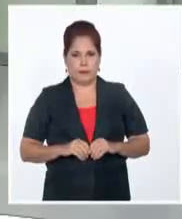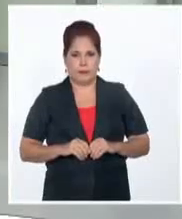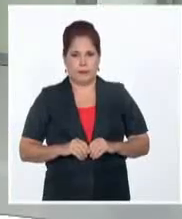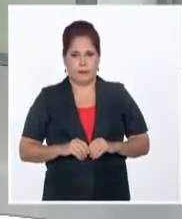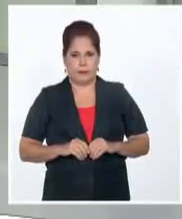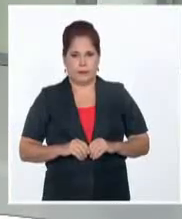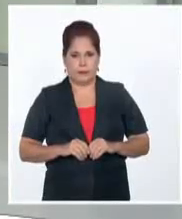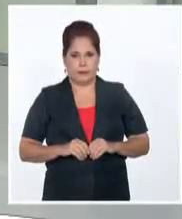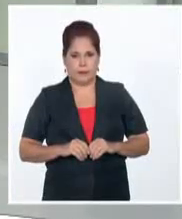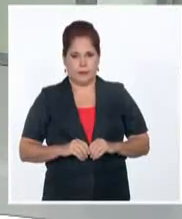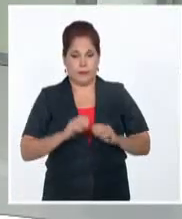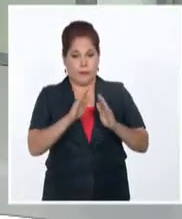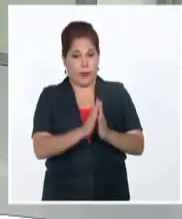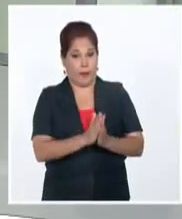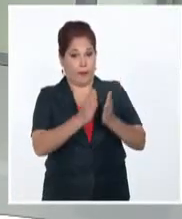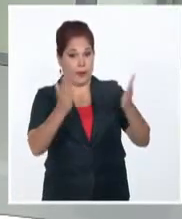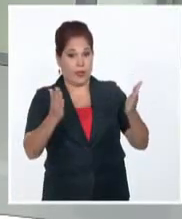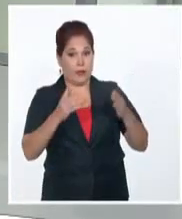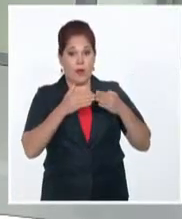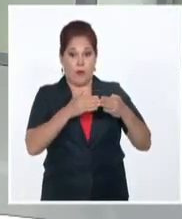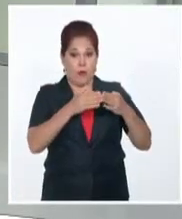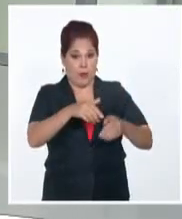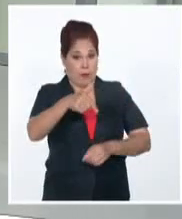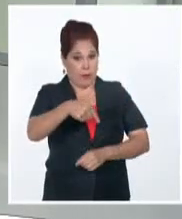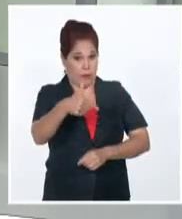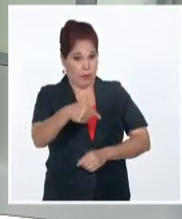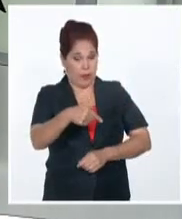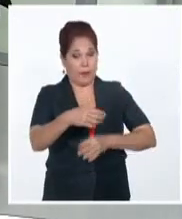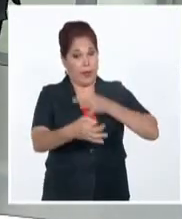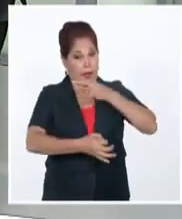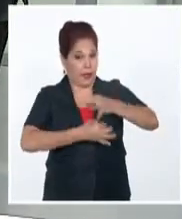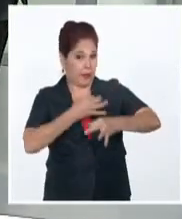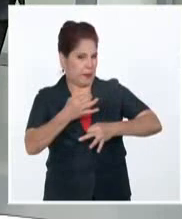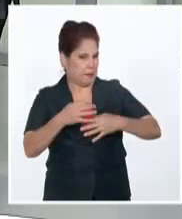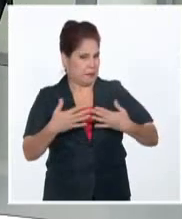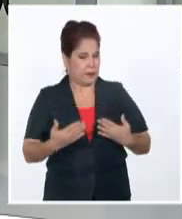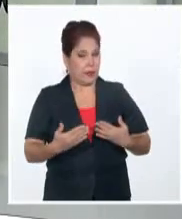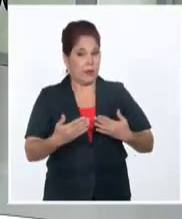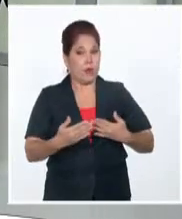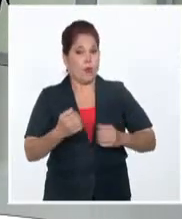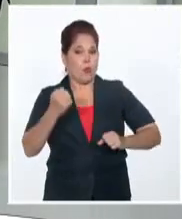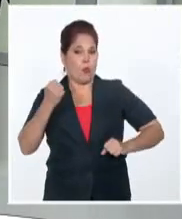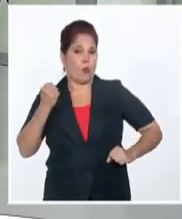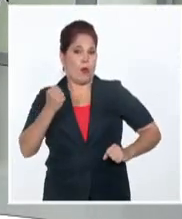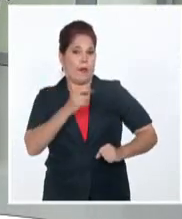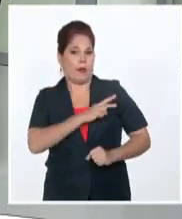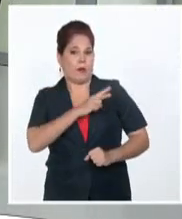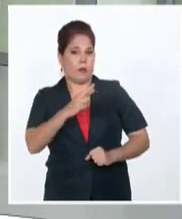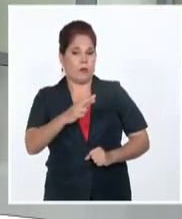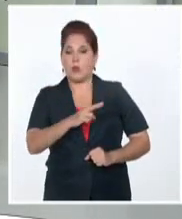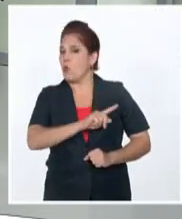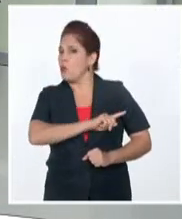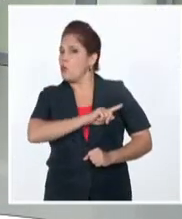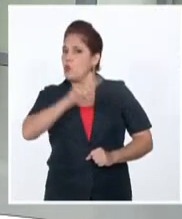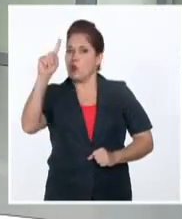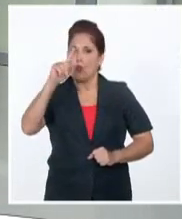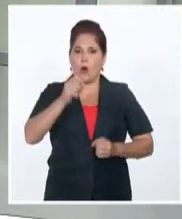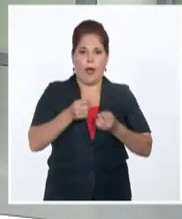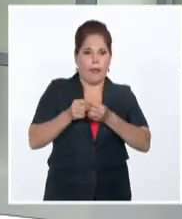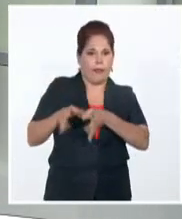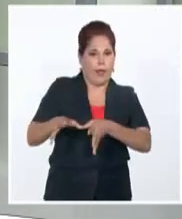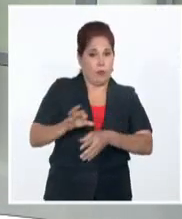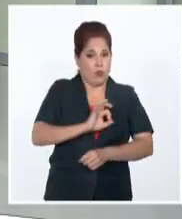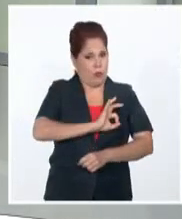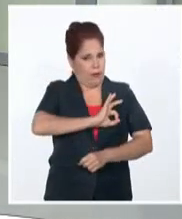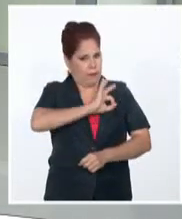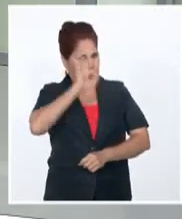El periódico Granma publica este jueves el editorial La Guardia Revolucionaria no se descuidará jamás. El texto